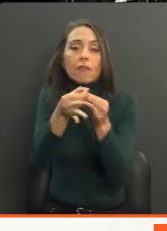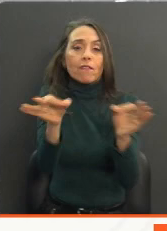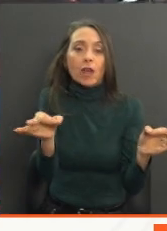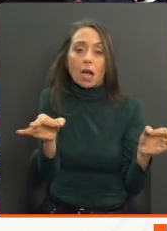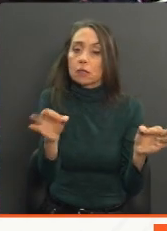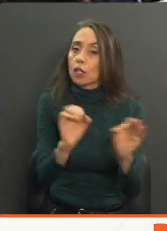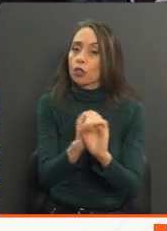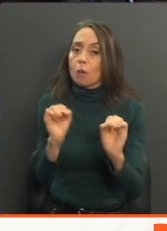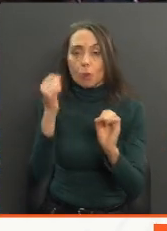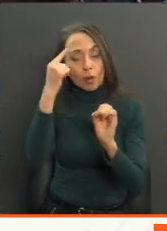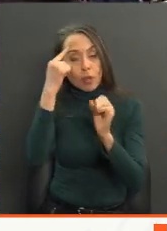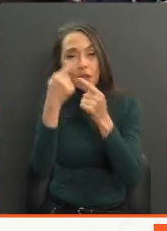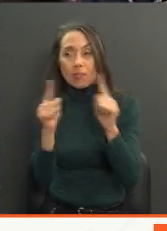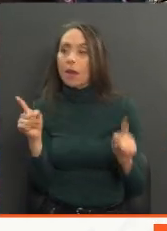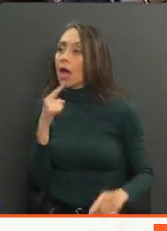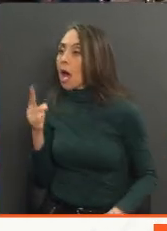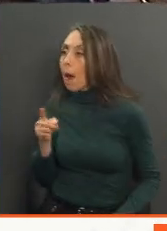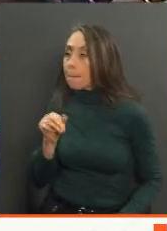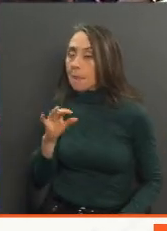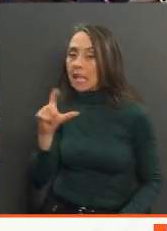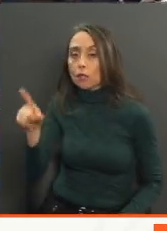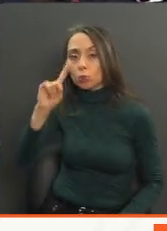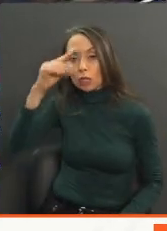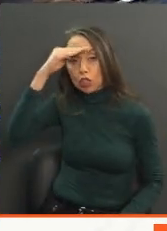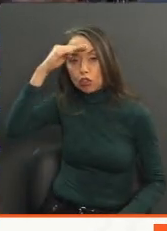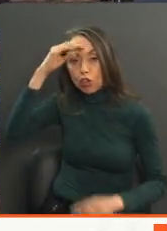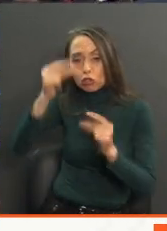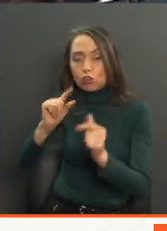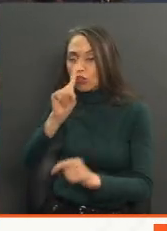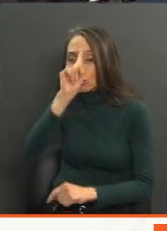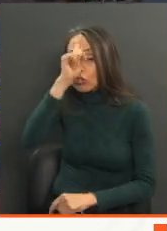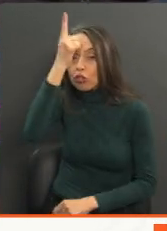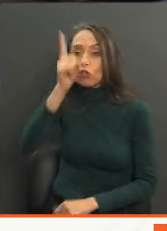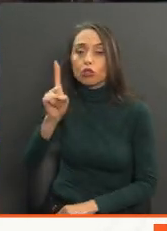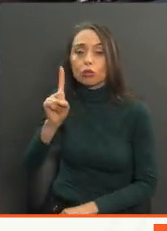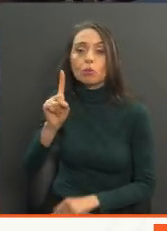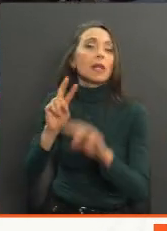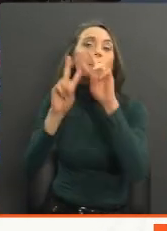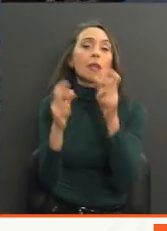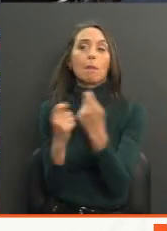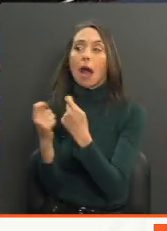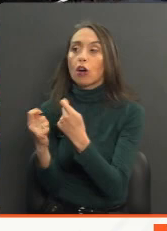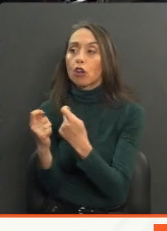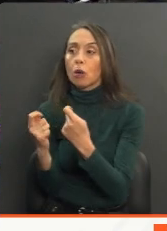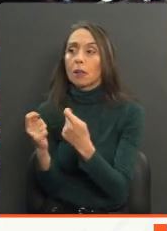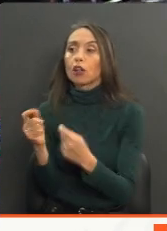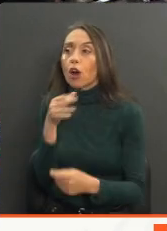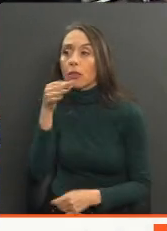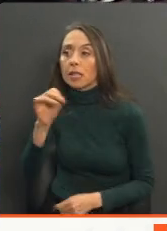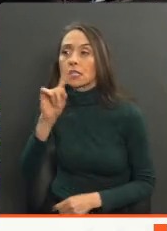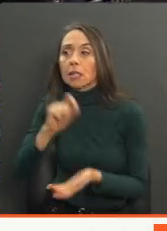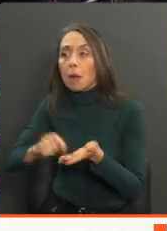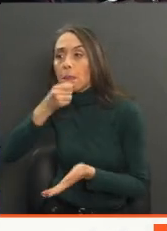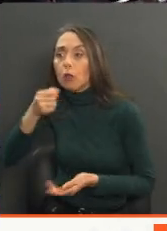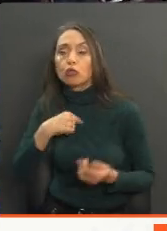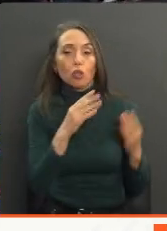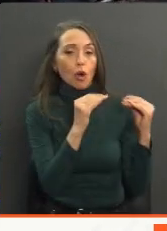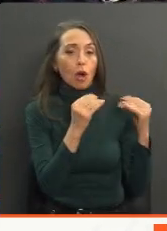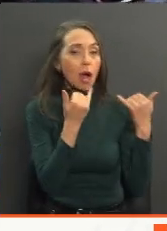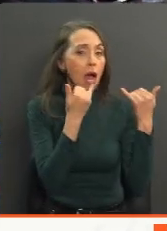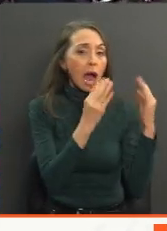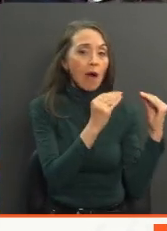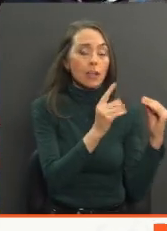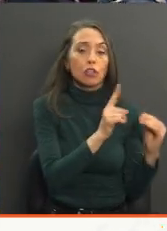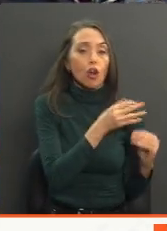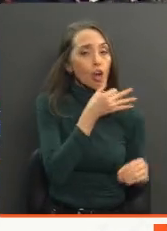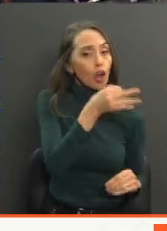esas distinciones. Marcel dice que usted no está familiarizada con los temas económicos. Eso no fue, yo hablé con él, no fue lo que dijo